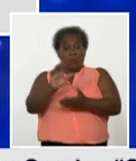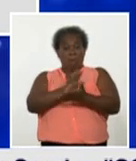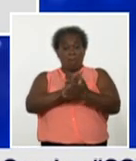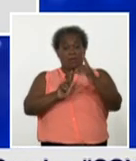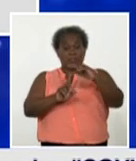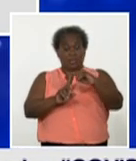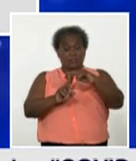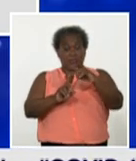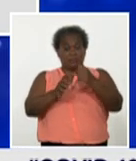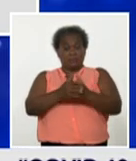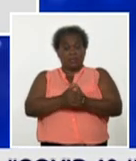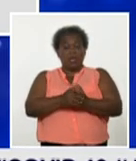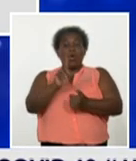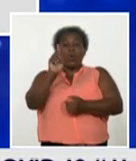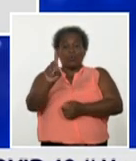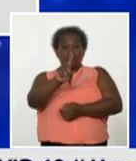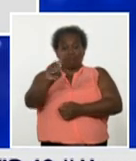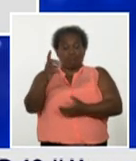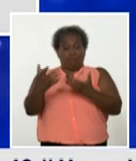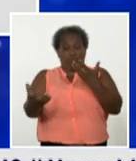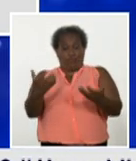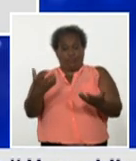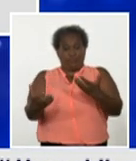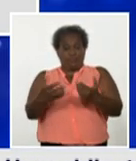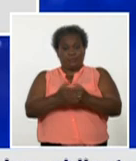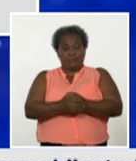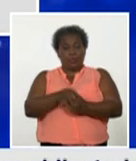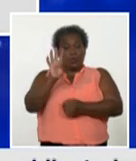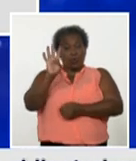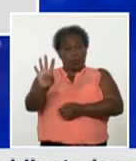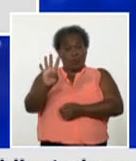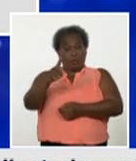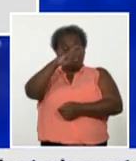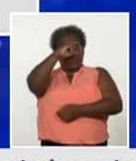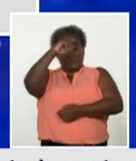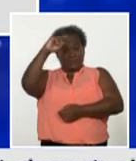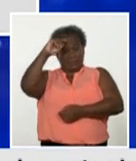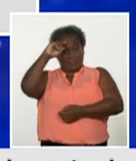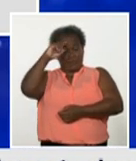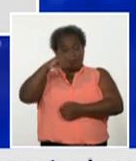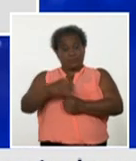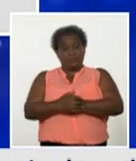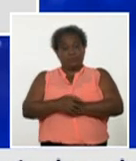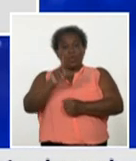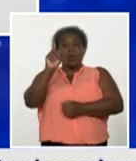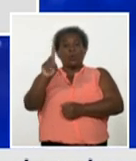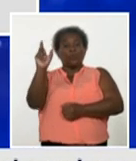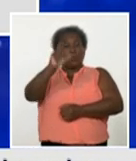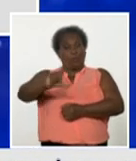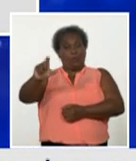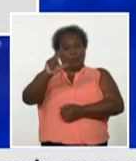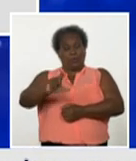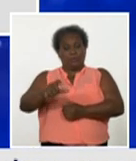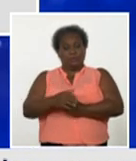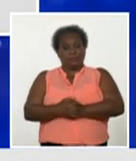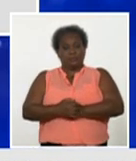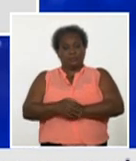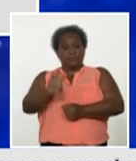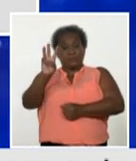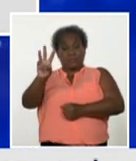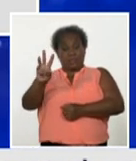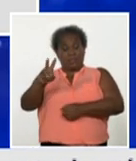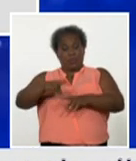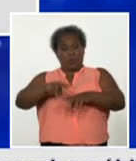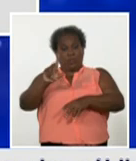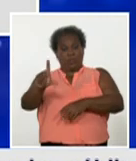uno en cien fuegos cuatro en santiespíritus uno en camagüey tres en holguín